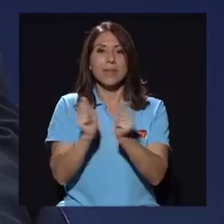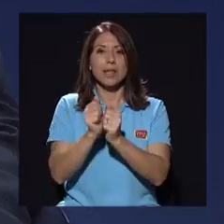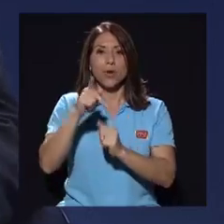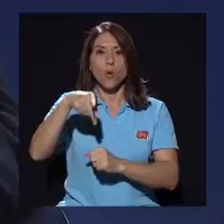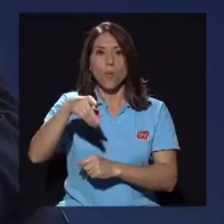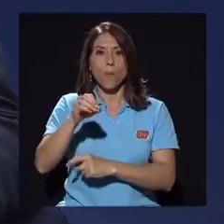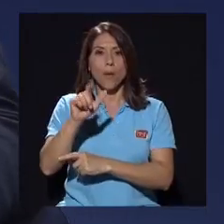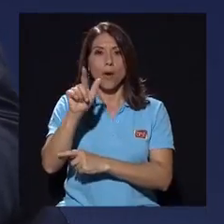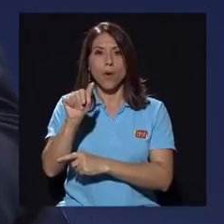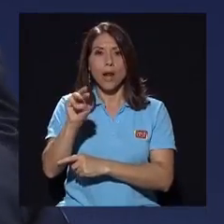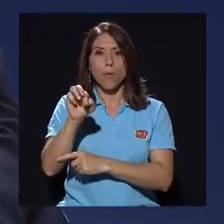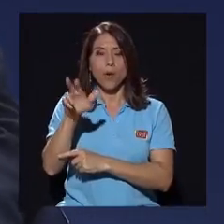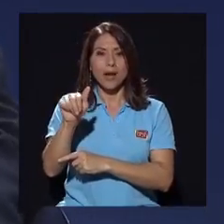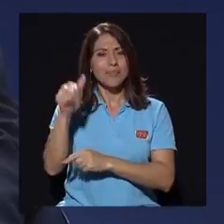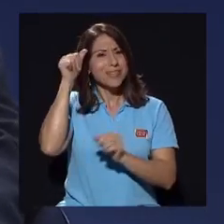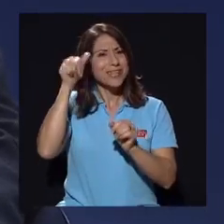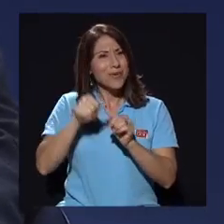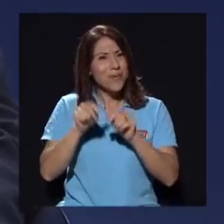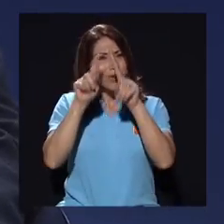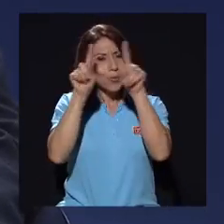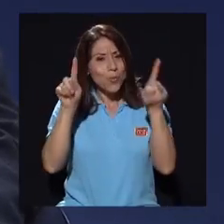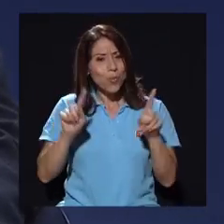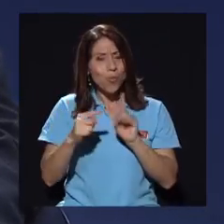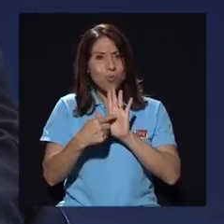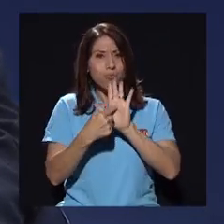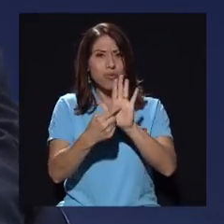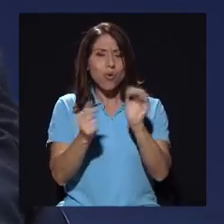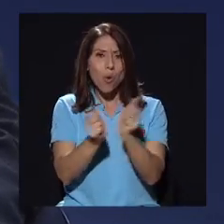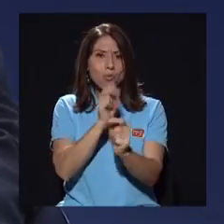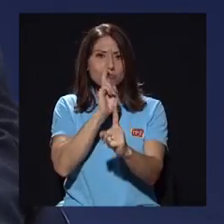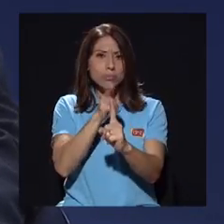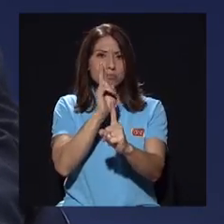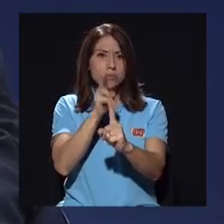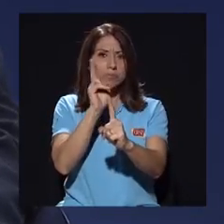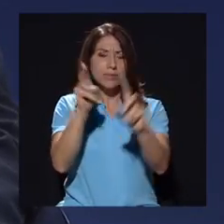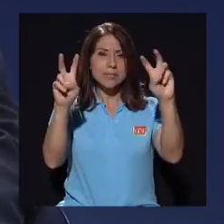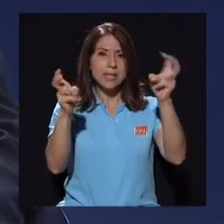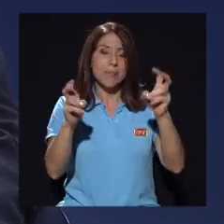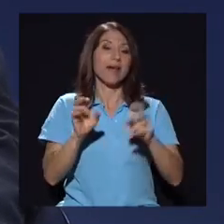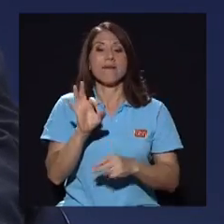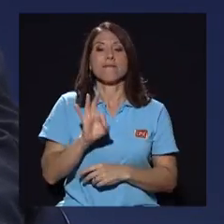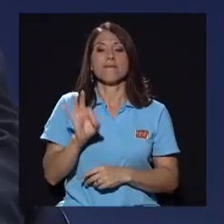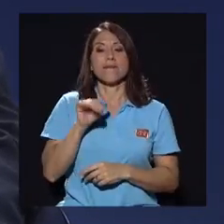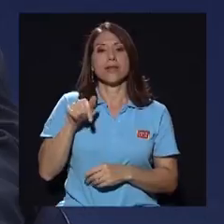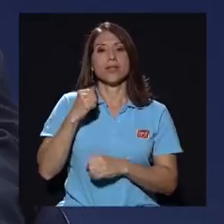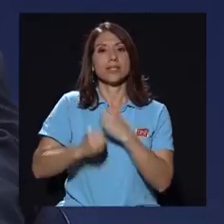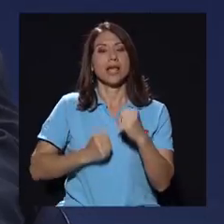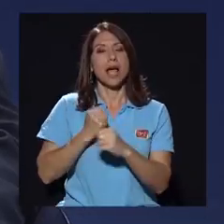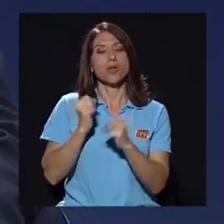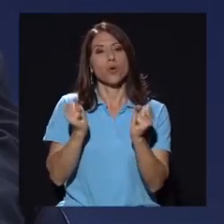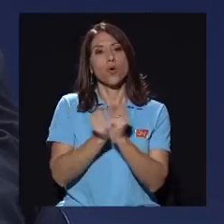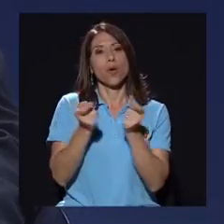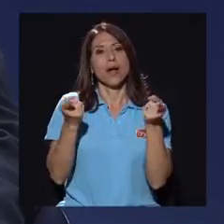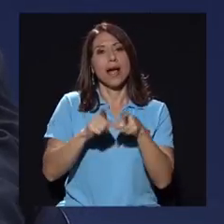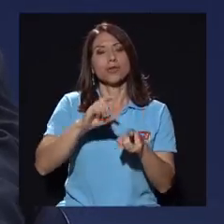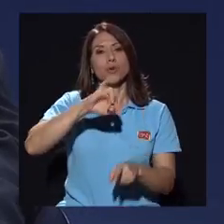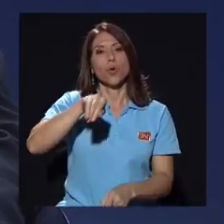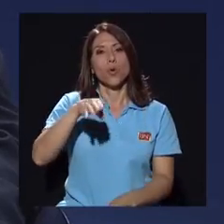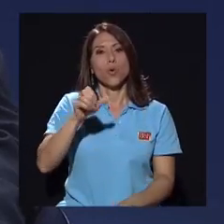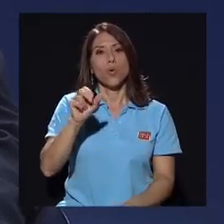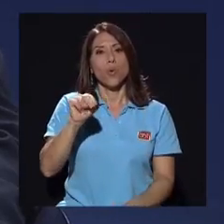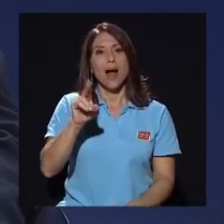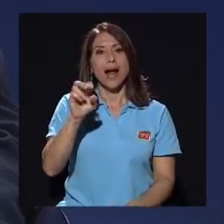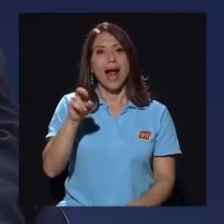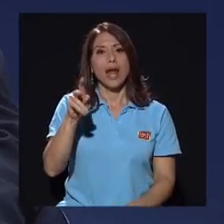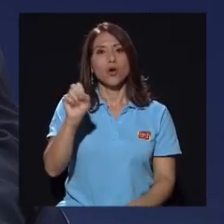doña Paola Mora. Recuerdo muchas portadas dedicadas a ese tema. Es en febrero de este año, con el caso de Juan Carlos Bolaños